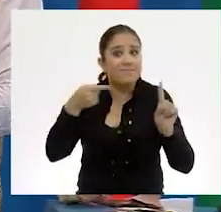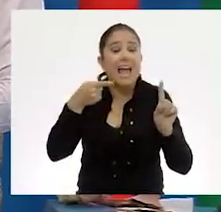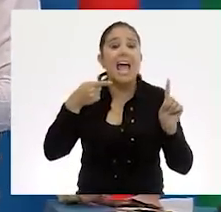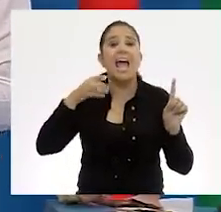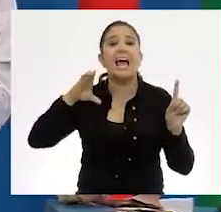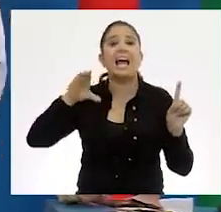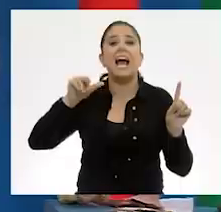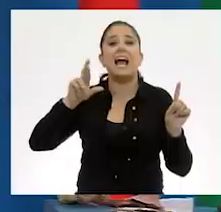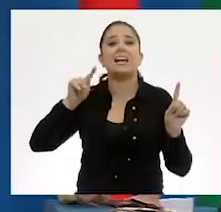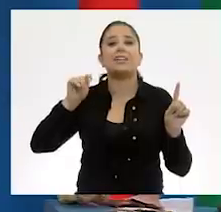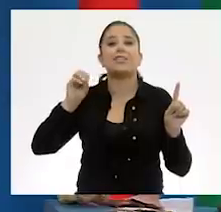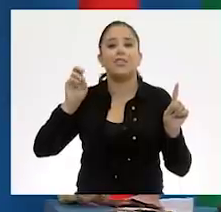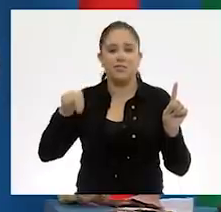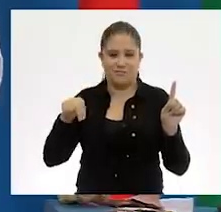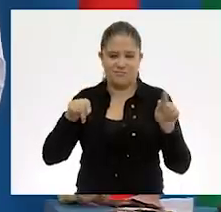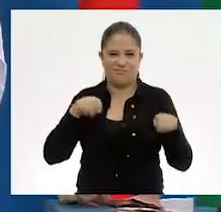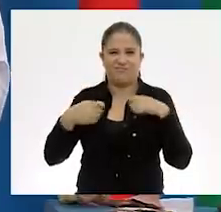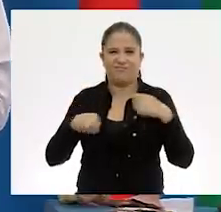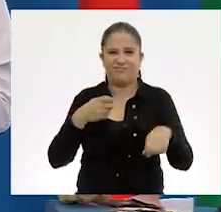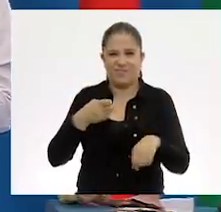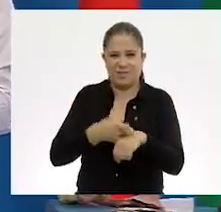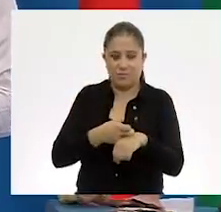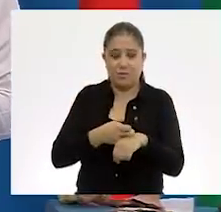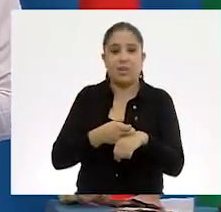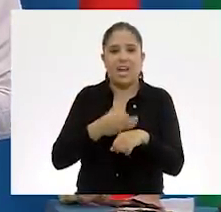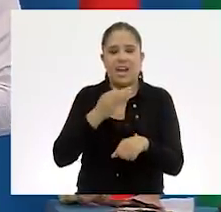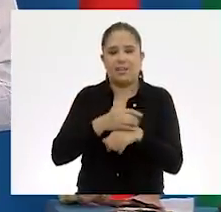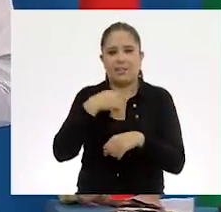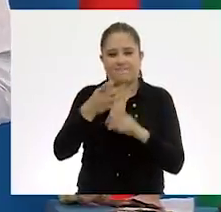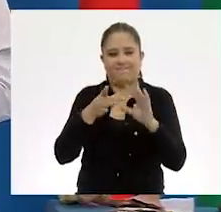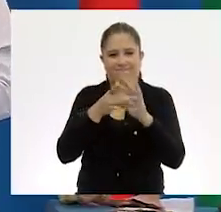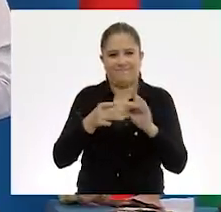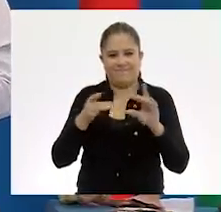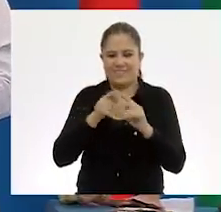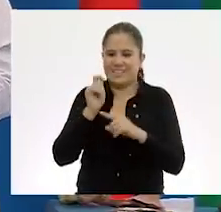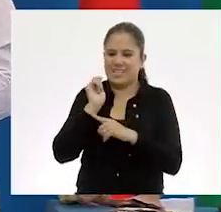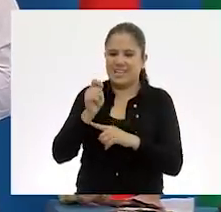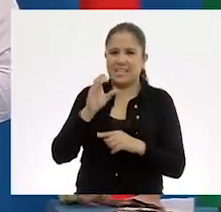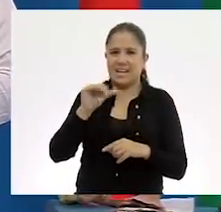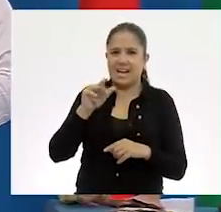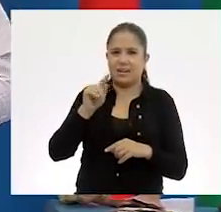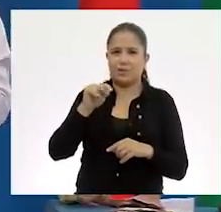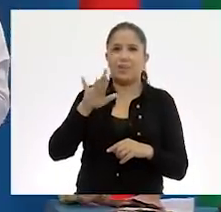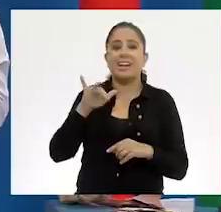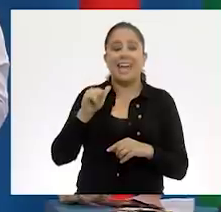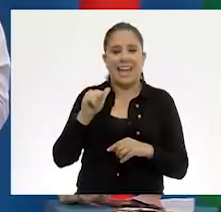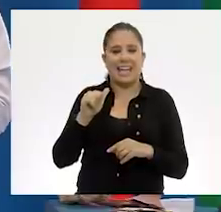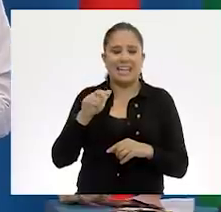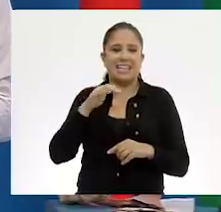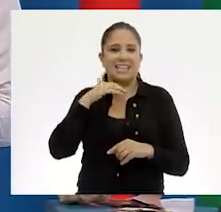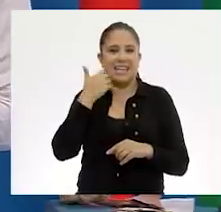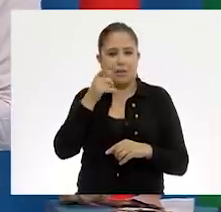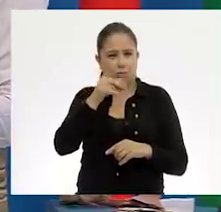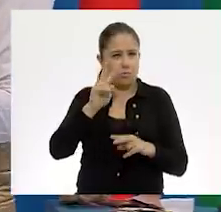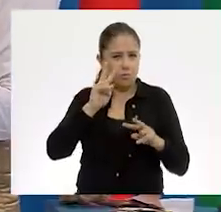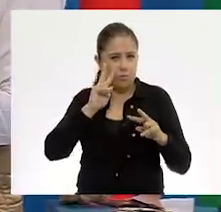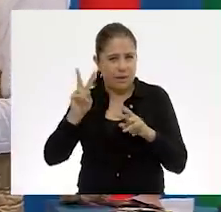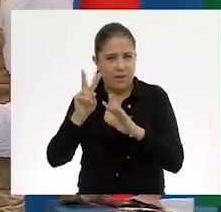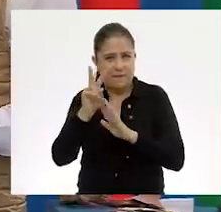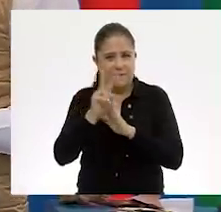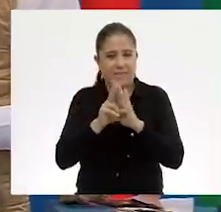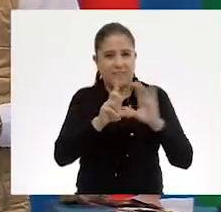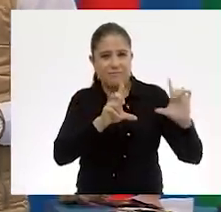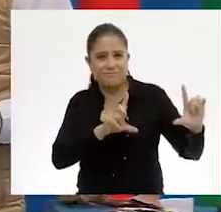darte, pues, con mayor detalle el tema de lo que es cartonería, pues, me gustaría que observaras el siguiente